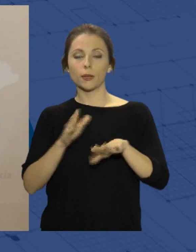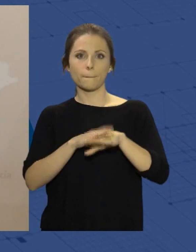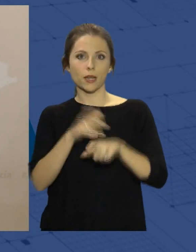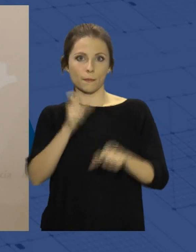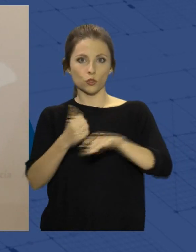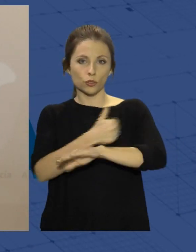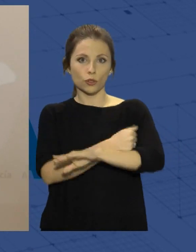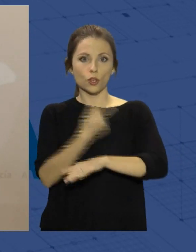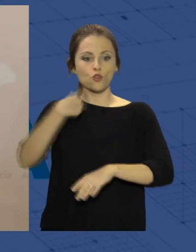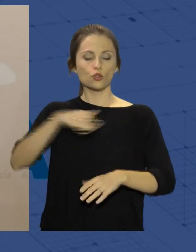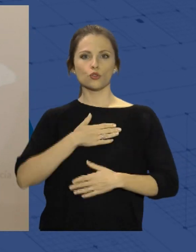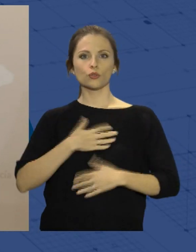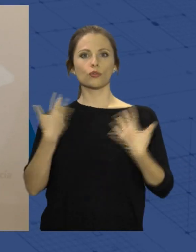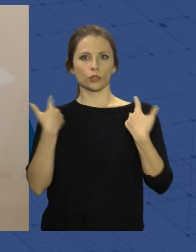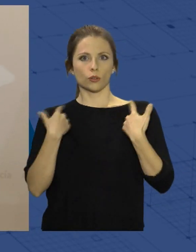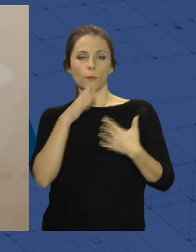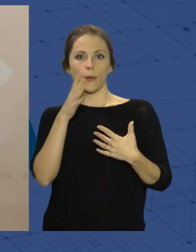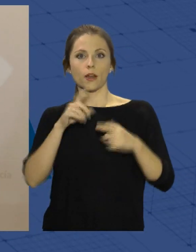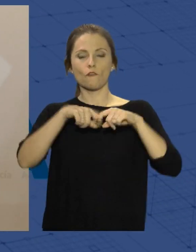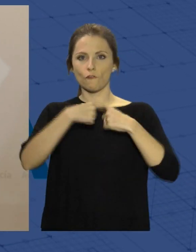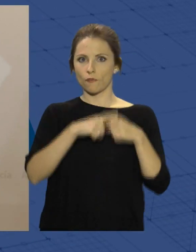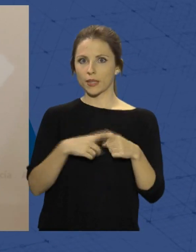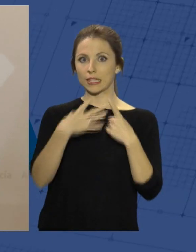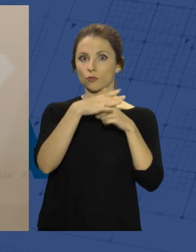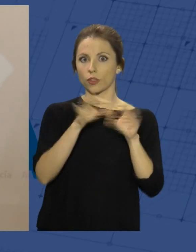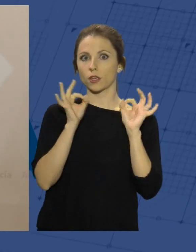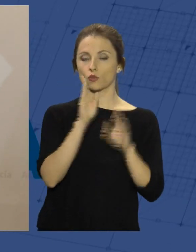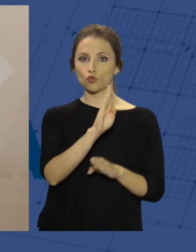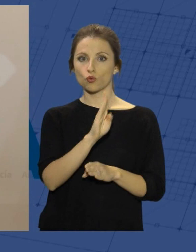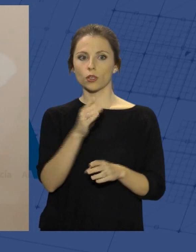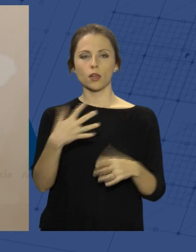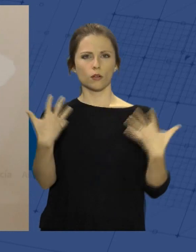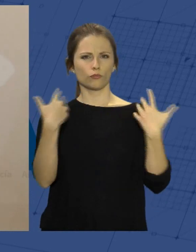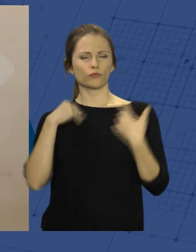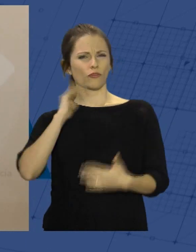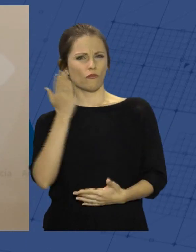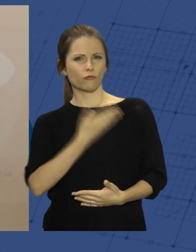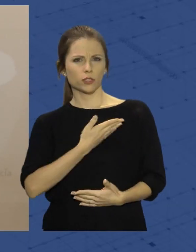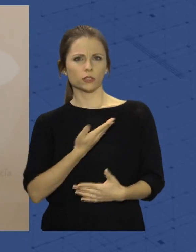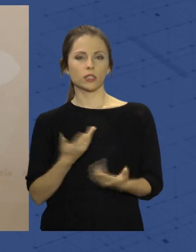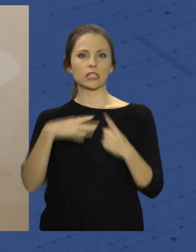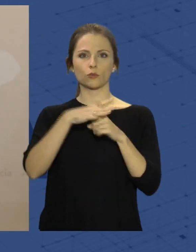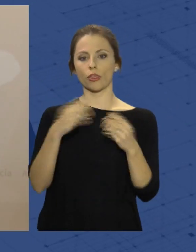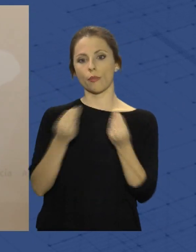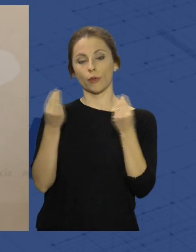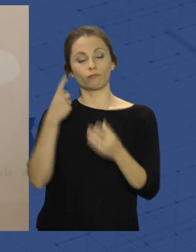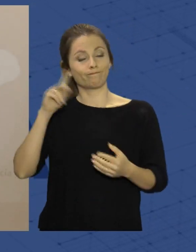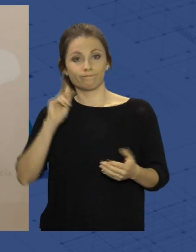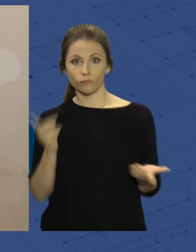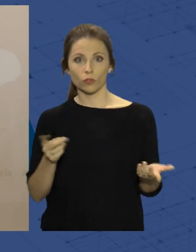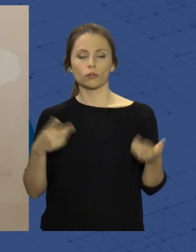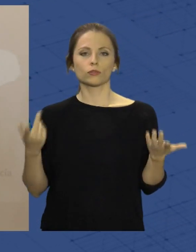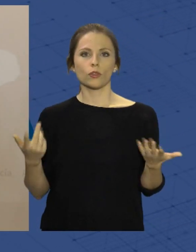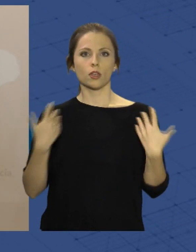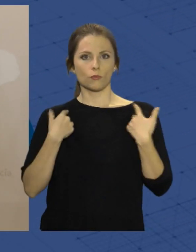situaciones personales de muchas familias que en estos momentos están empezando a pasarlo mal y las circunstancias no van a mejorar. Por lo tanto, nuestra